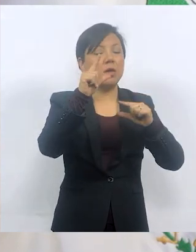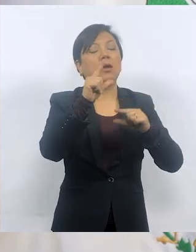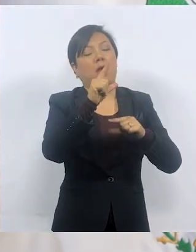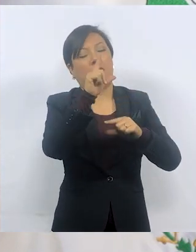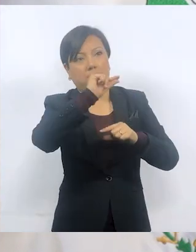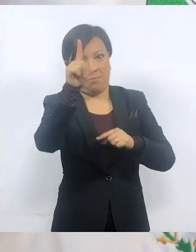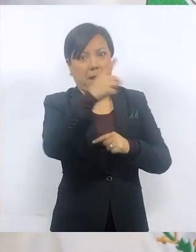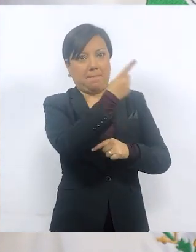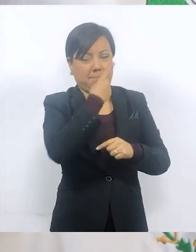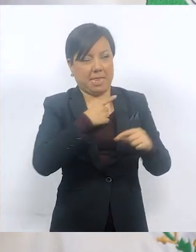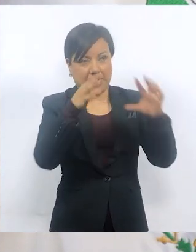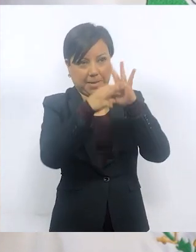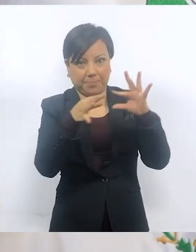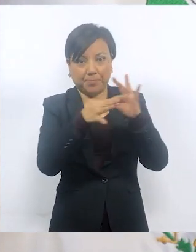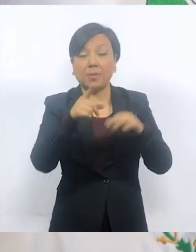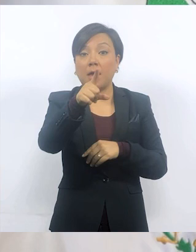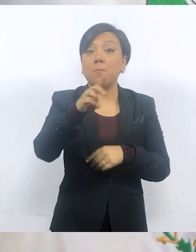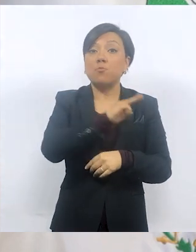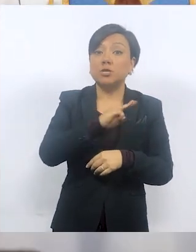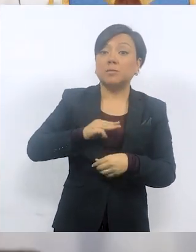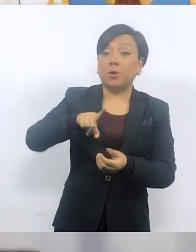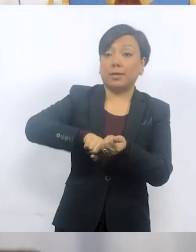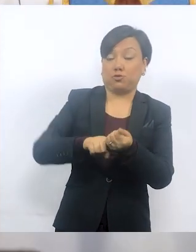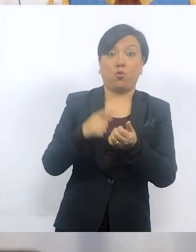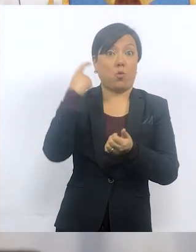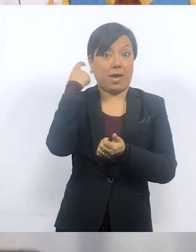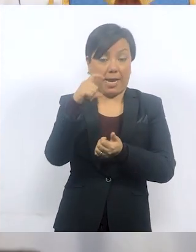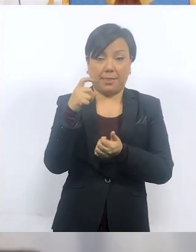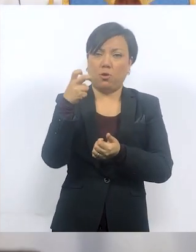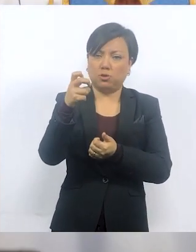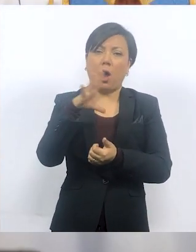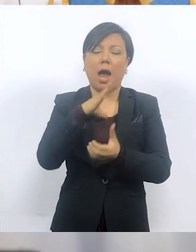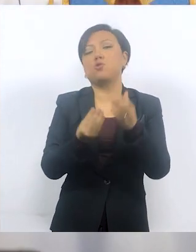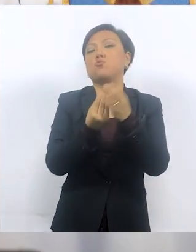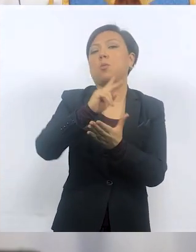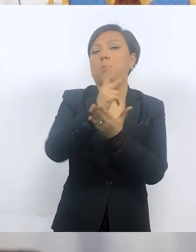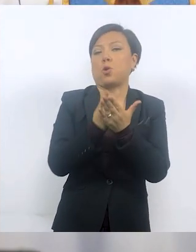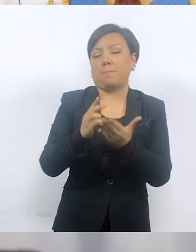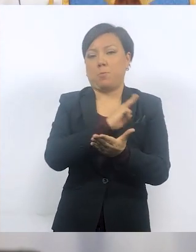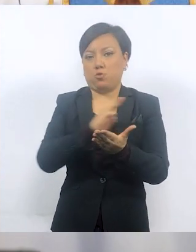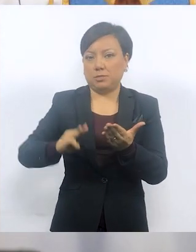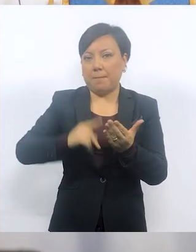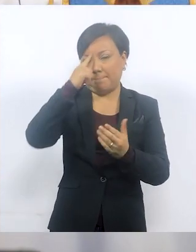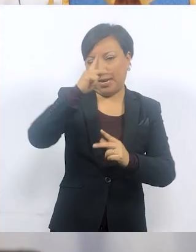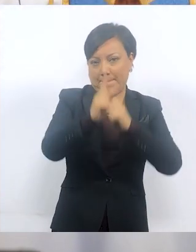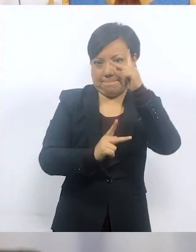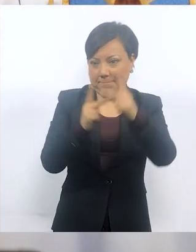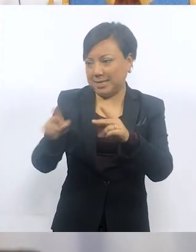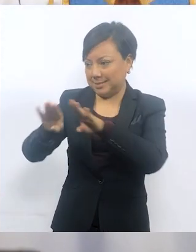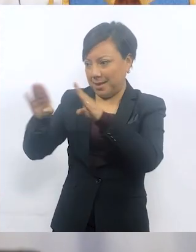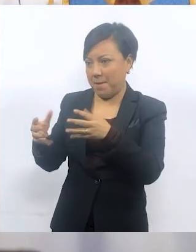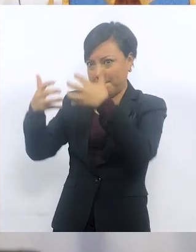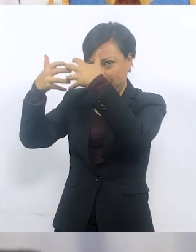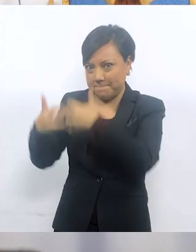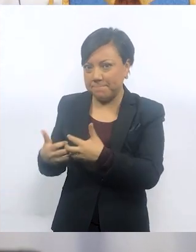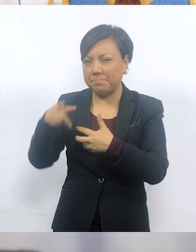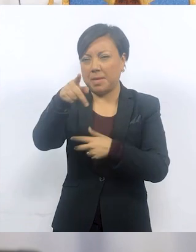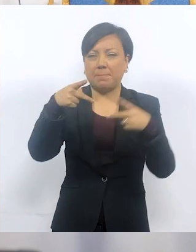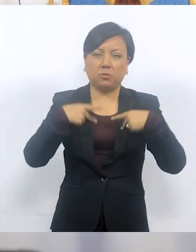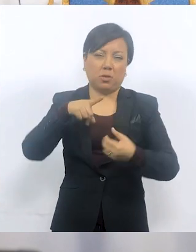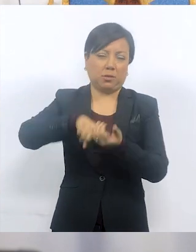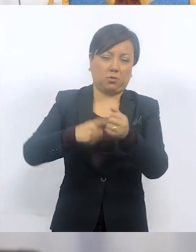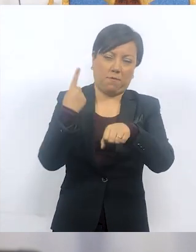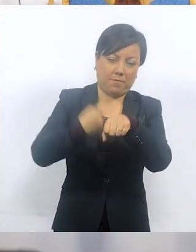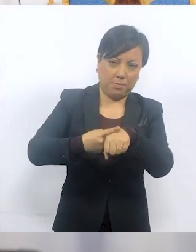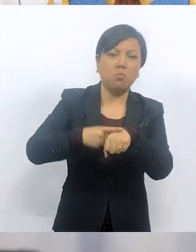donde un profesional de la salud podrá guiarte. Si vives en el municipio de Querétaro, recuerda que está en marcha un programa municipal de préstamo de